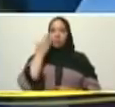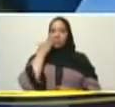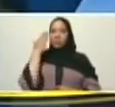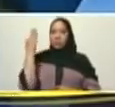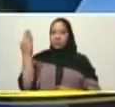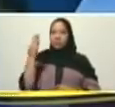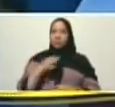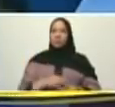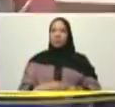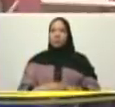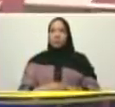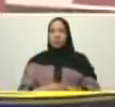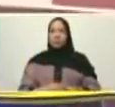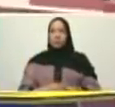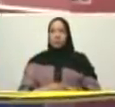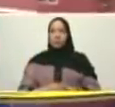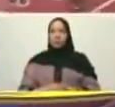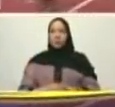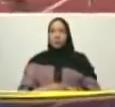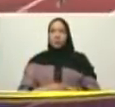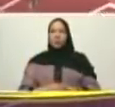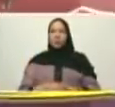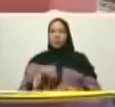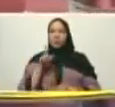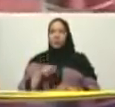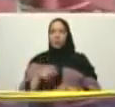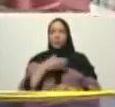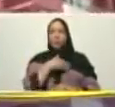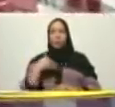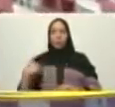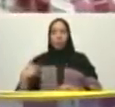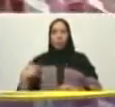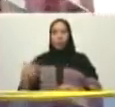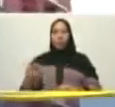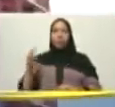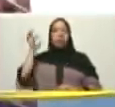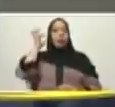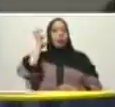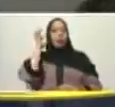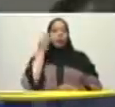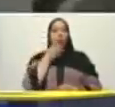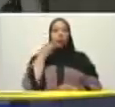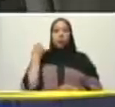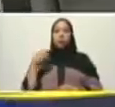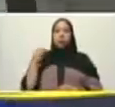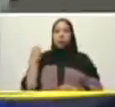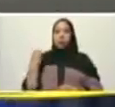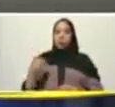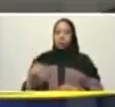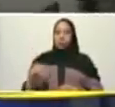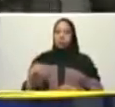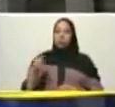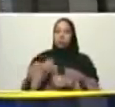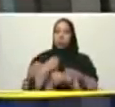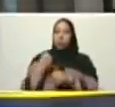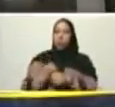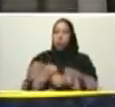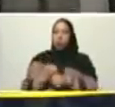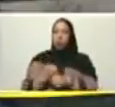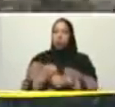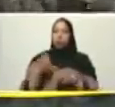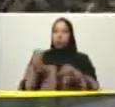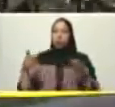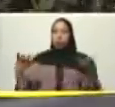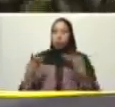yo quisiera que Miguel que además ya está incorporado en la juventud aquí en la juventud trabajando en